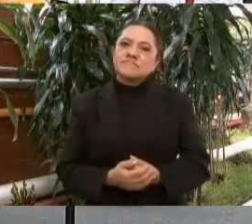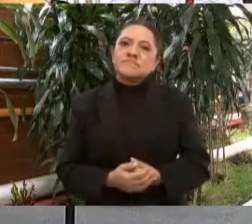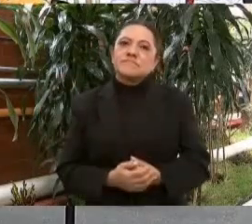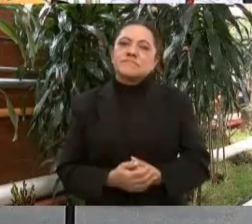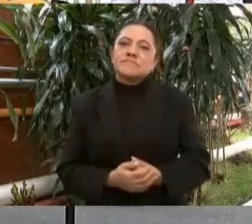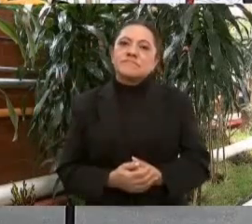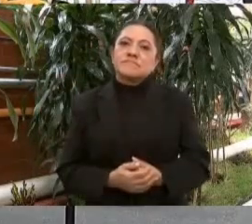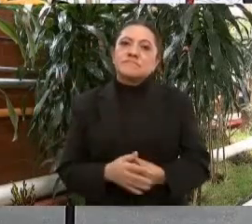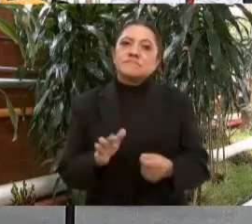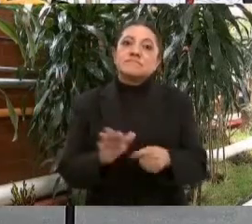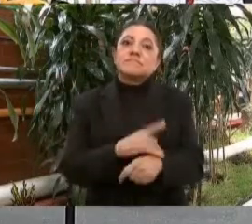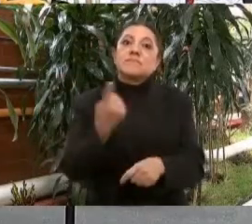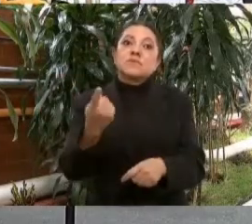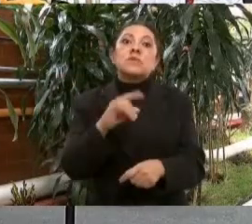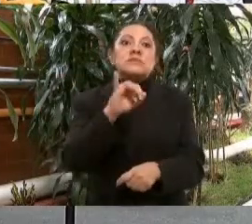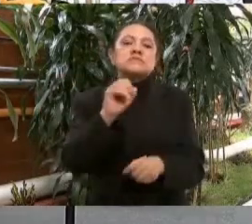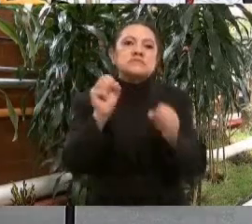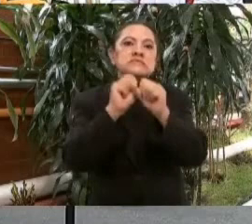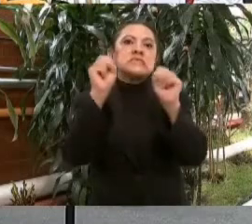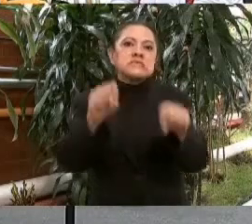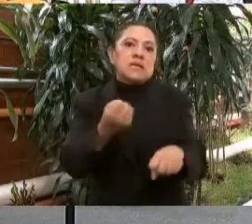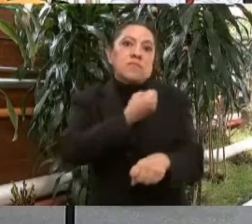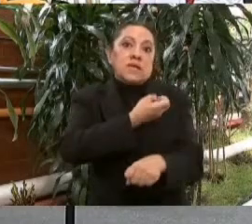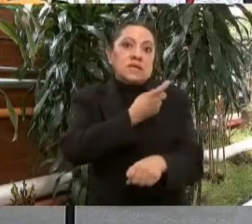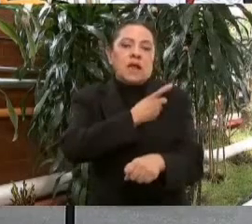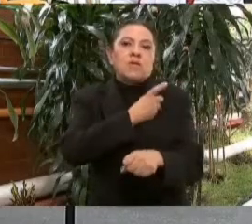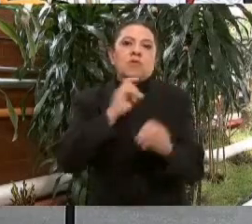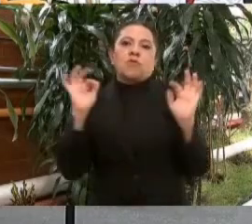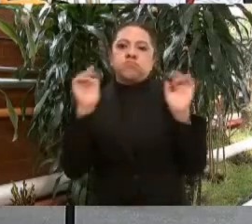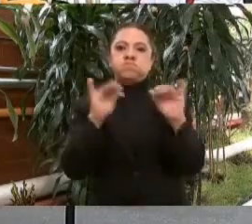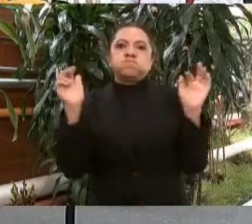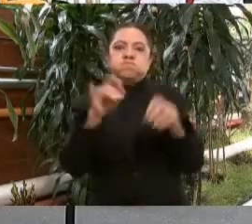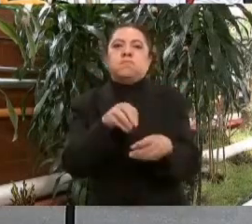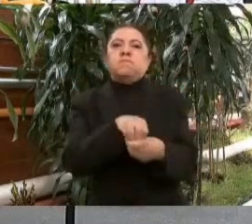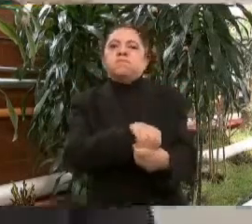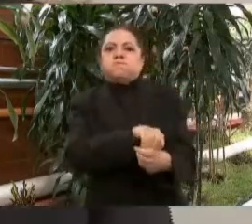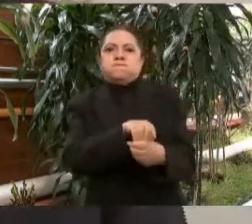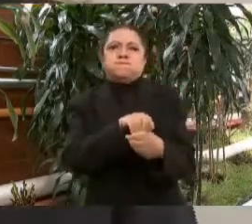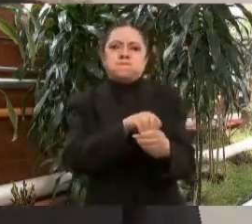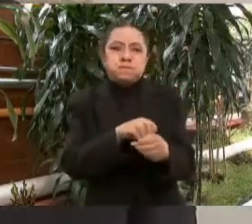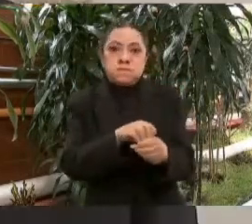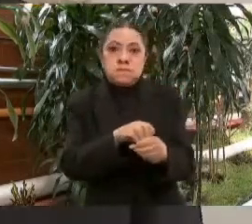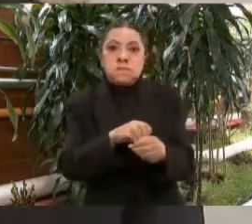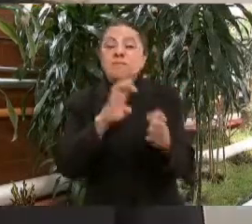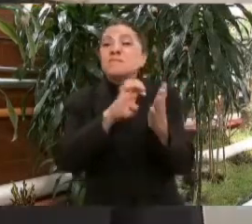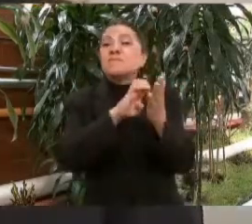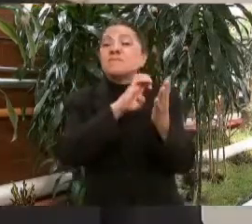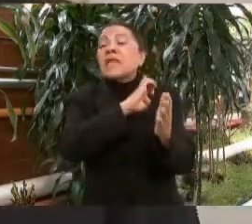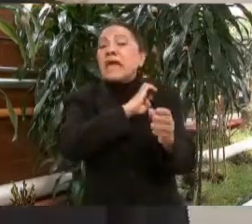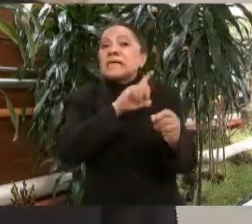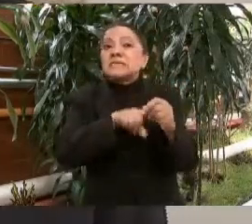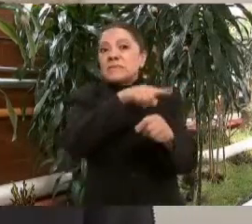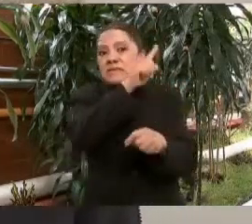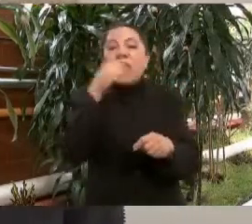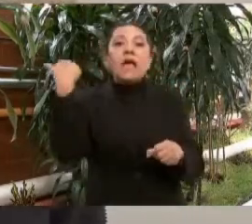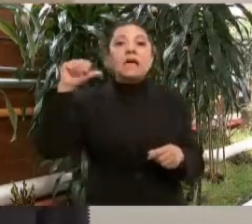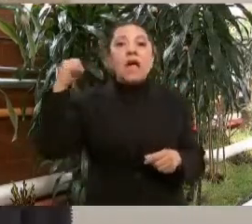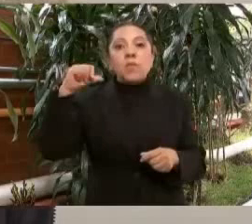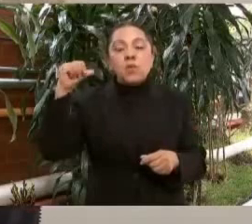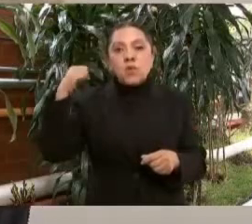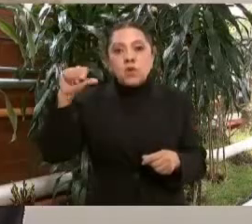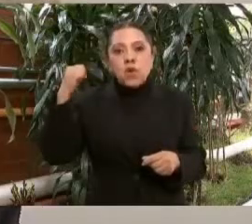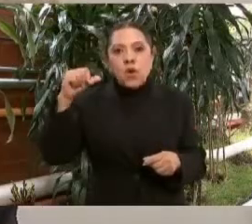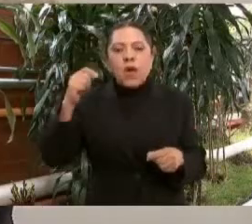saturando el sistema de salud en Guerrero, en particular en Acapulco y fuimos